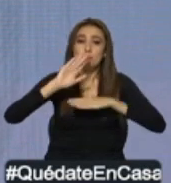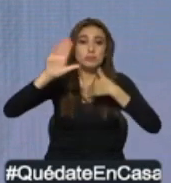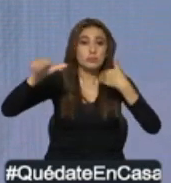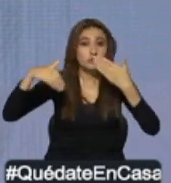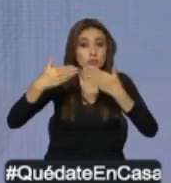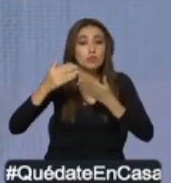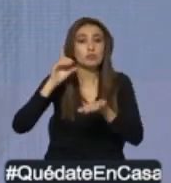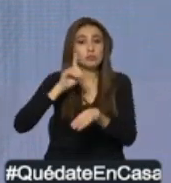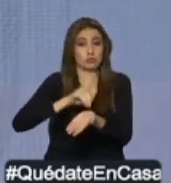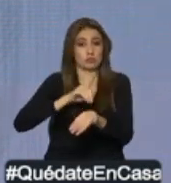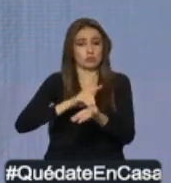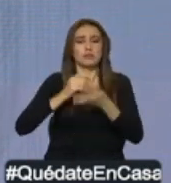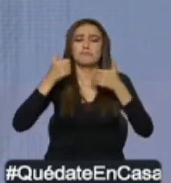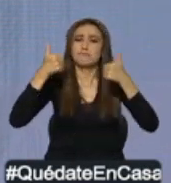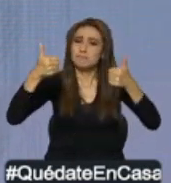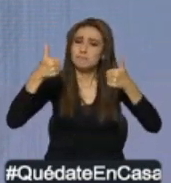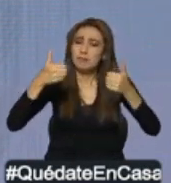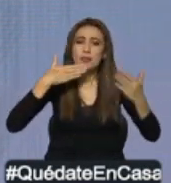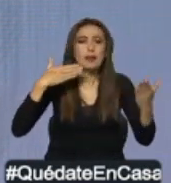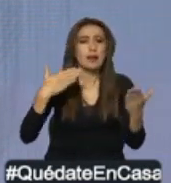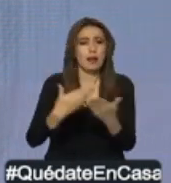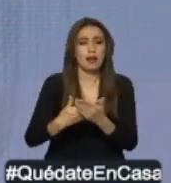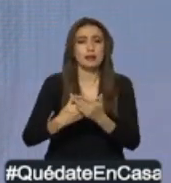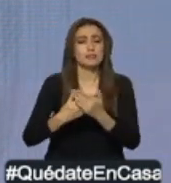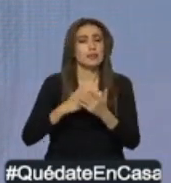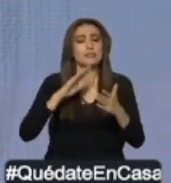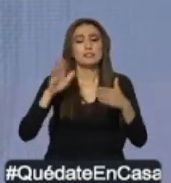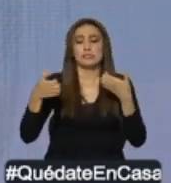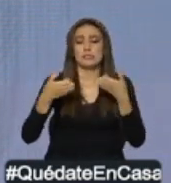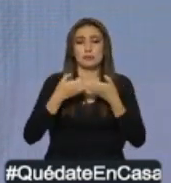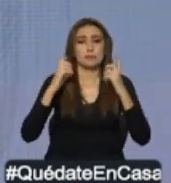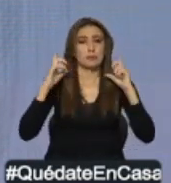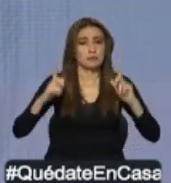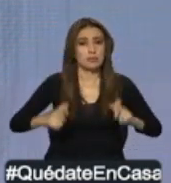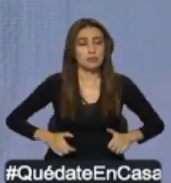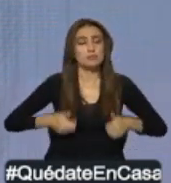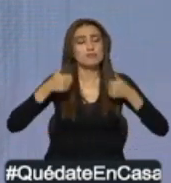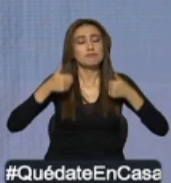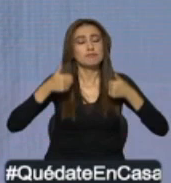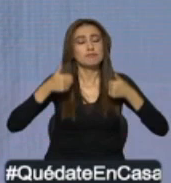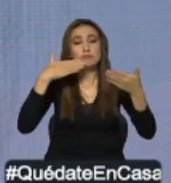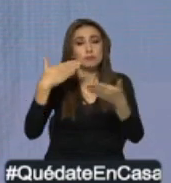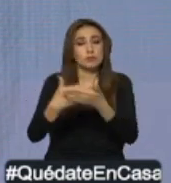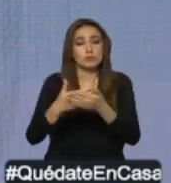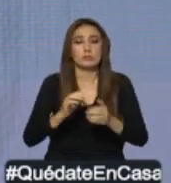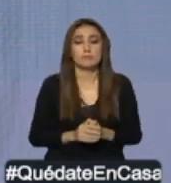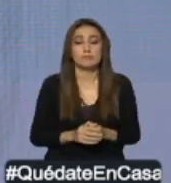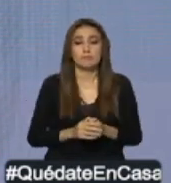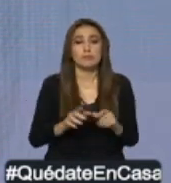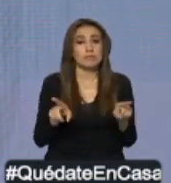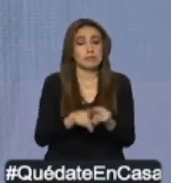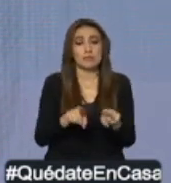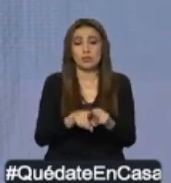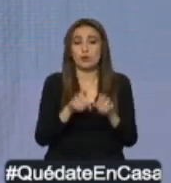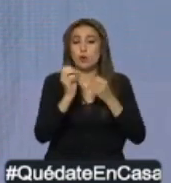espíritu de servicio de los profesionales de la salud y de todo el personal. Ellos me han expresado su